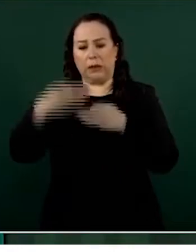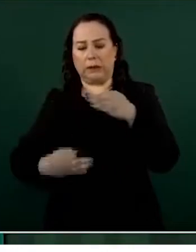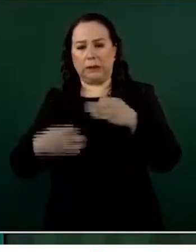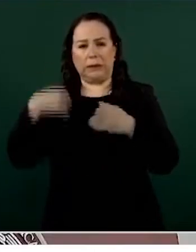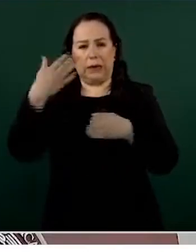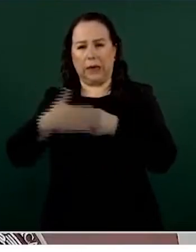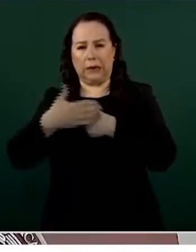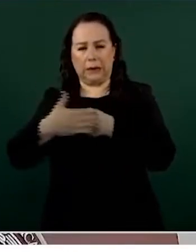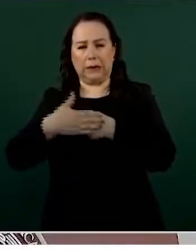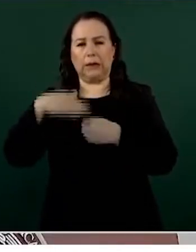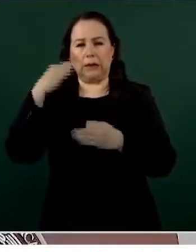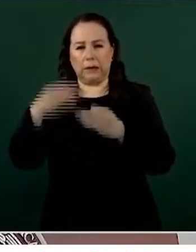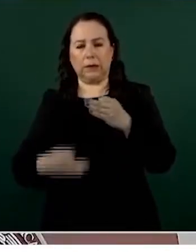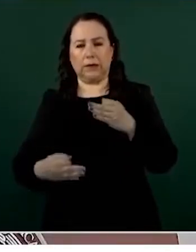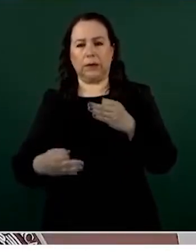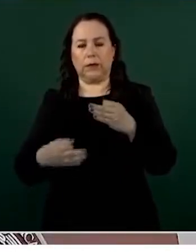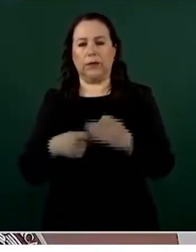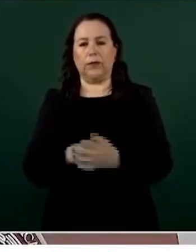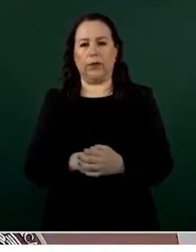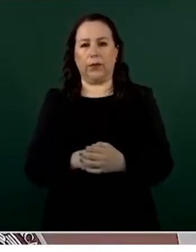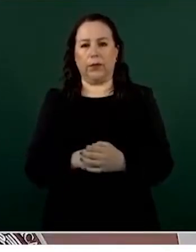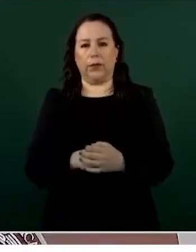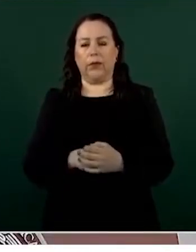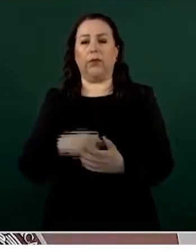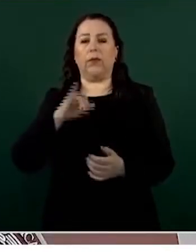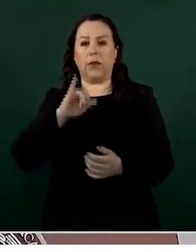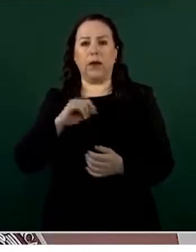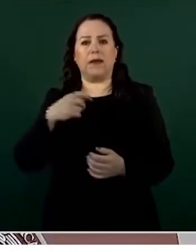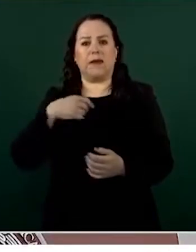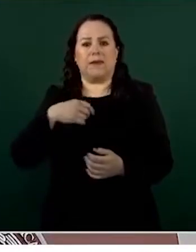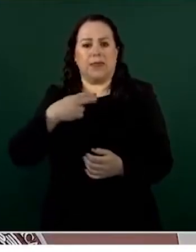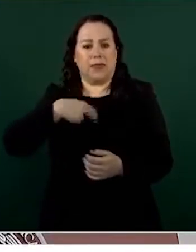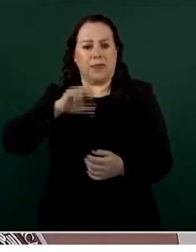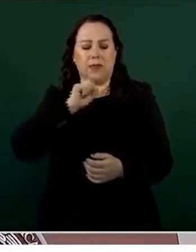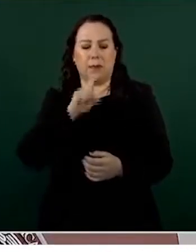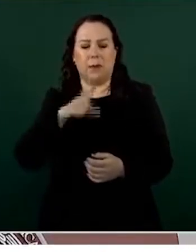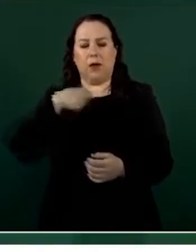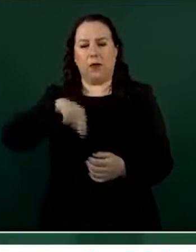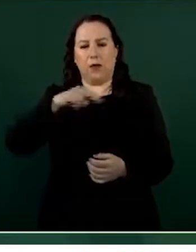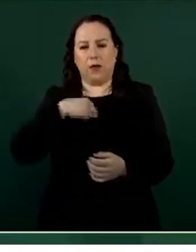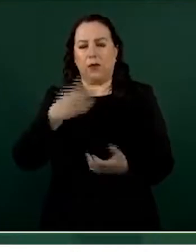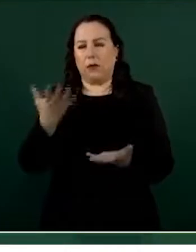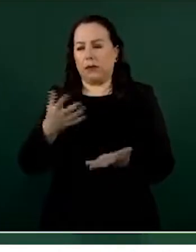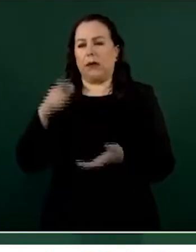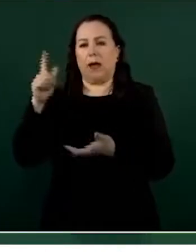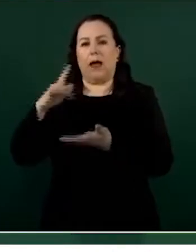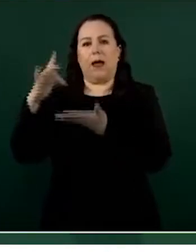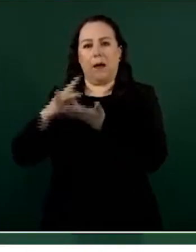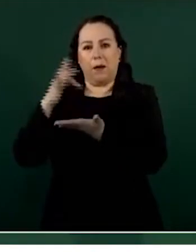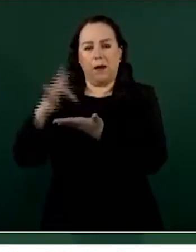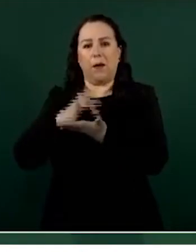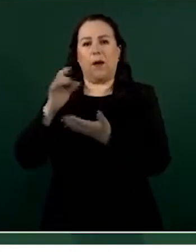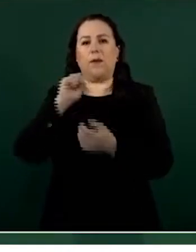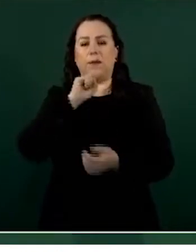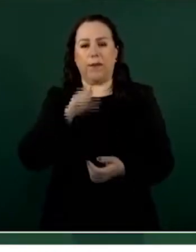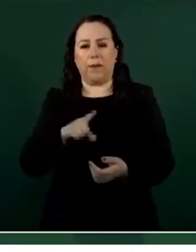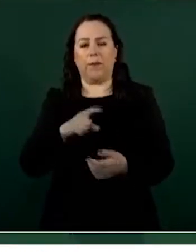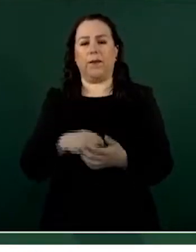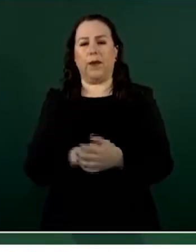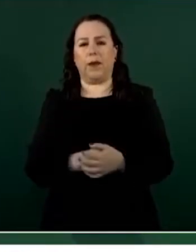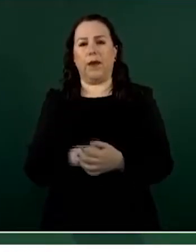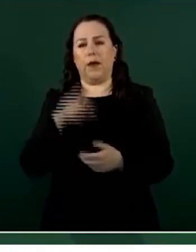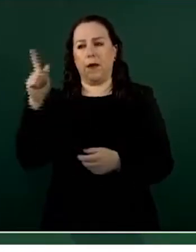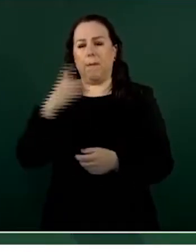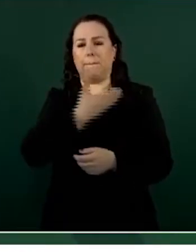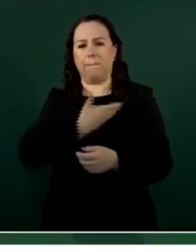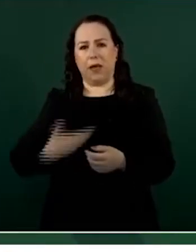estado, hemos tenido una extraordinaria disposición en este último tramo de nuestra administración por parte del